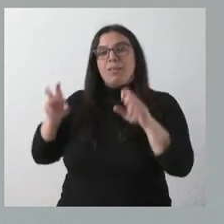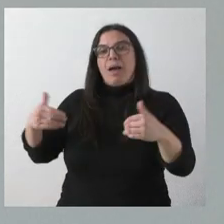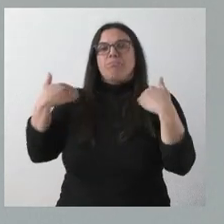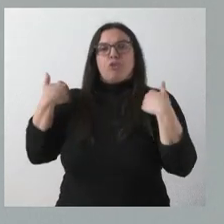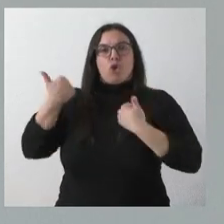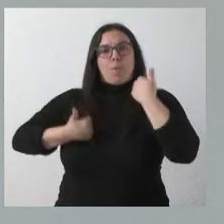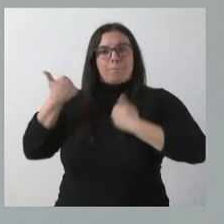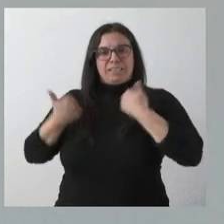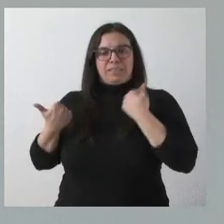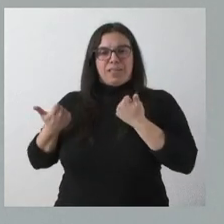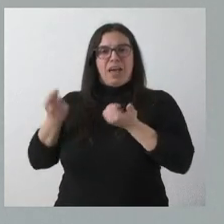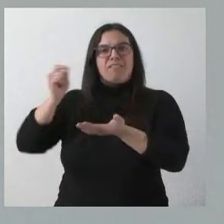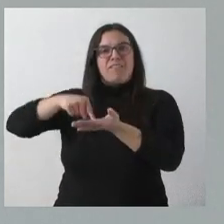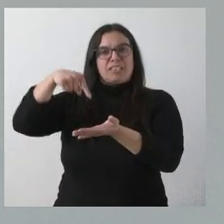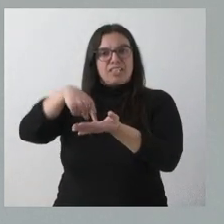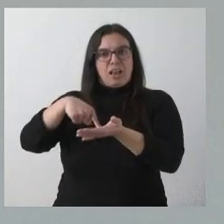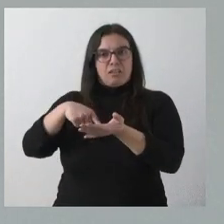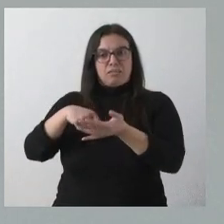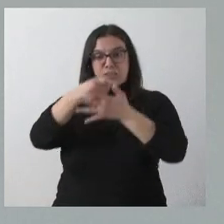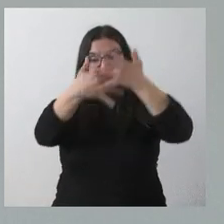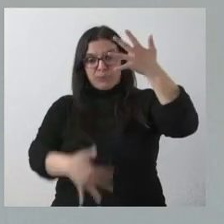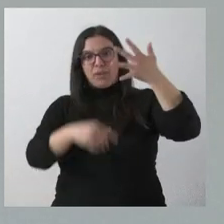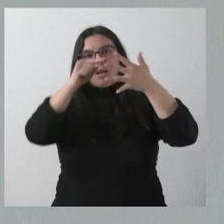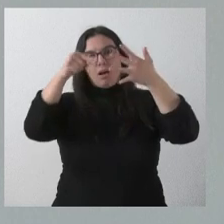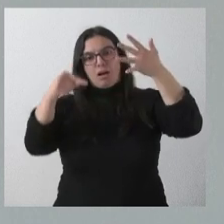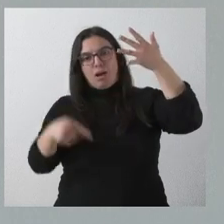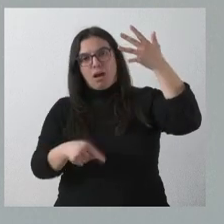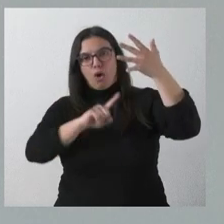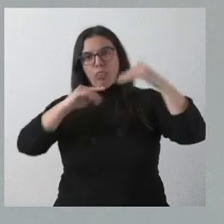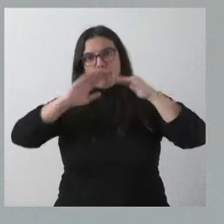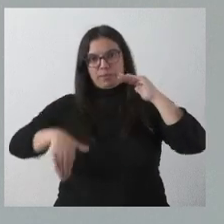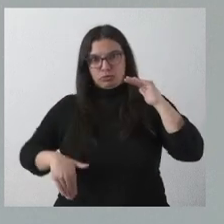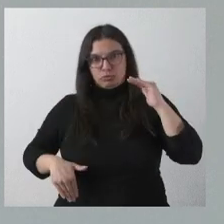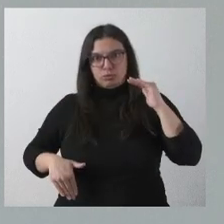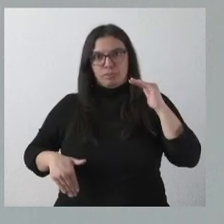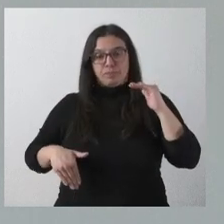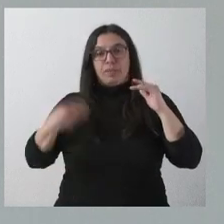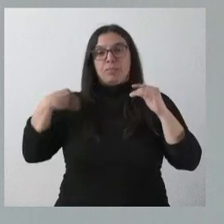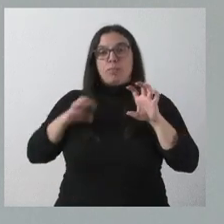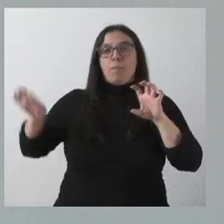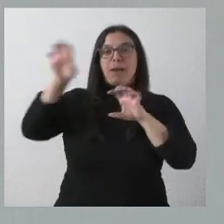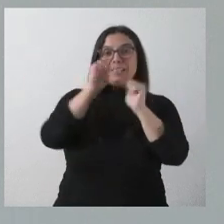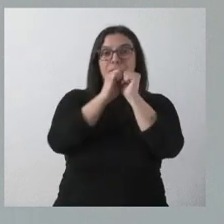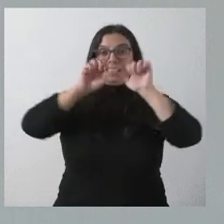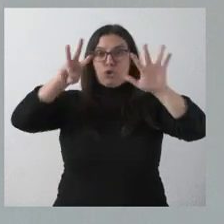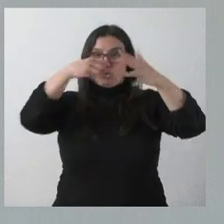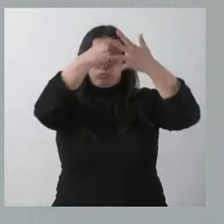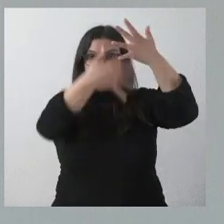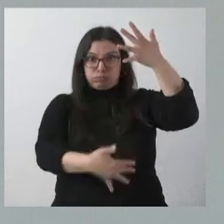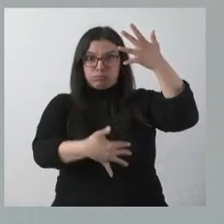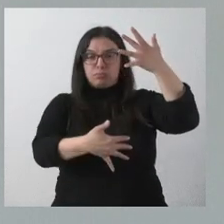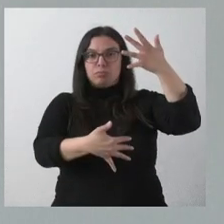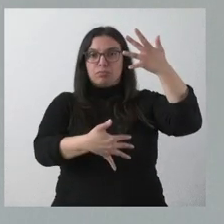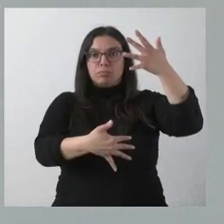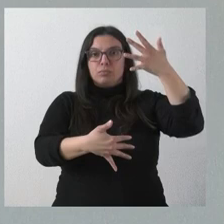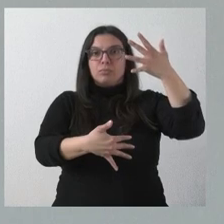11 puestos, dentro del ranking de los países de la OCDE. De los 28 países de la OCDE, España ha perdido